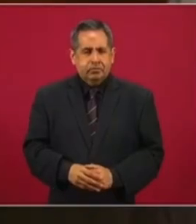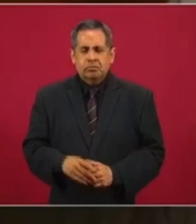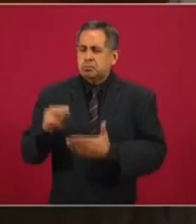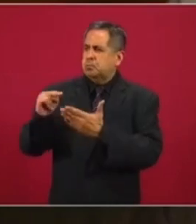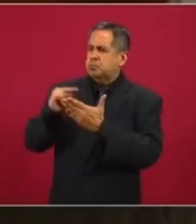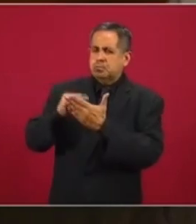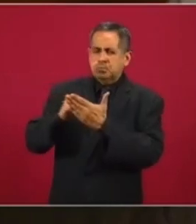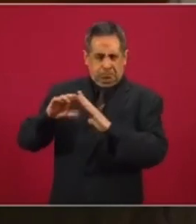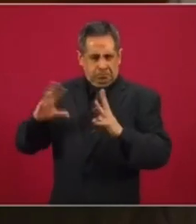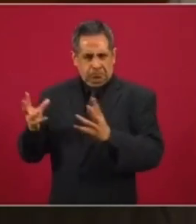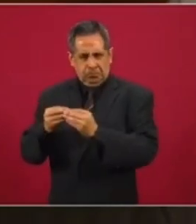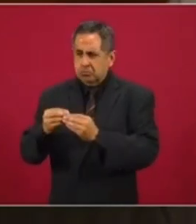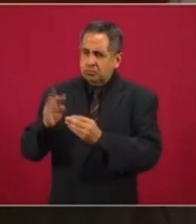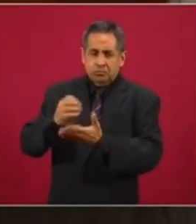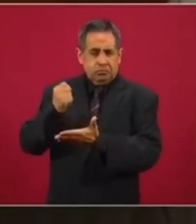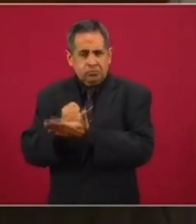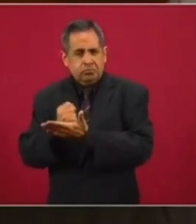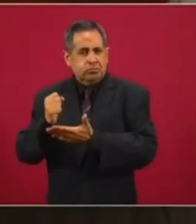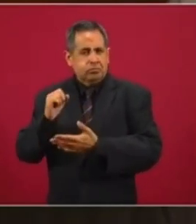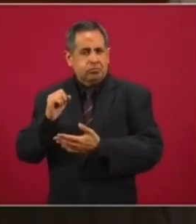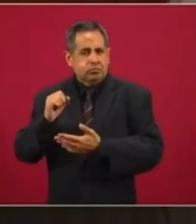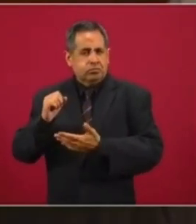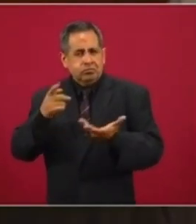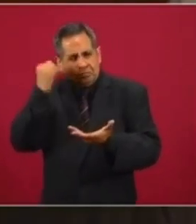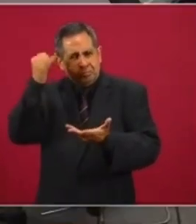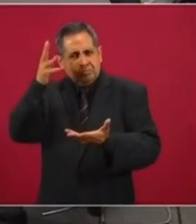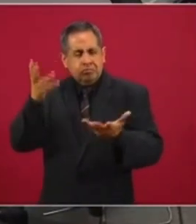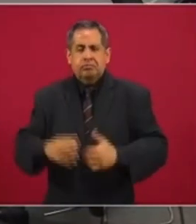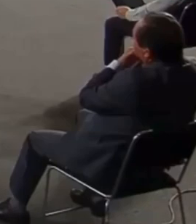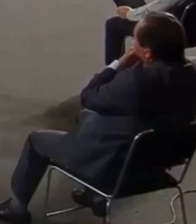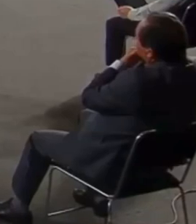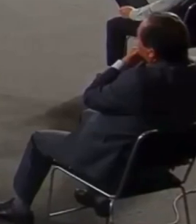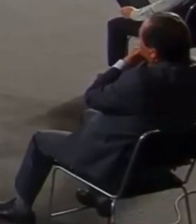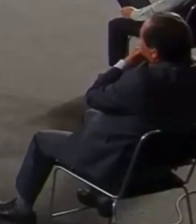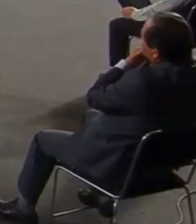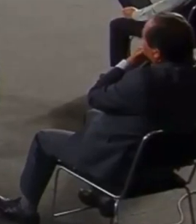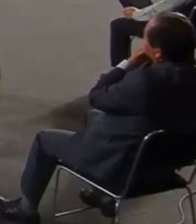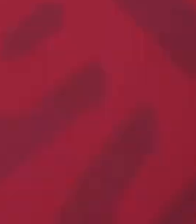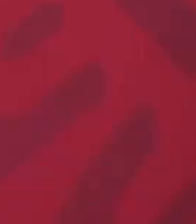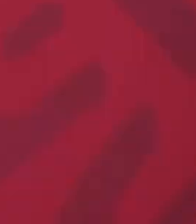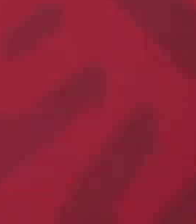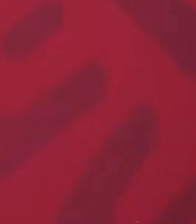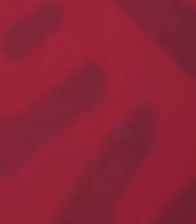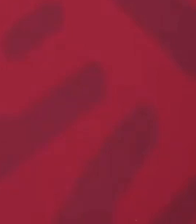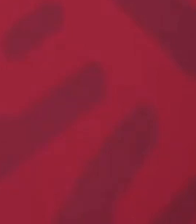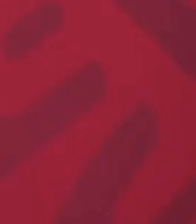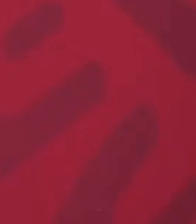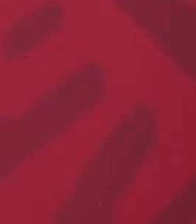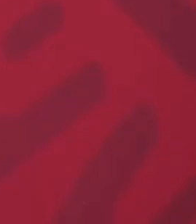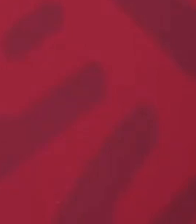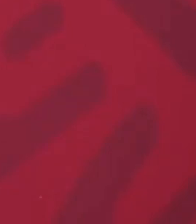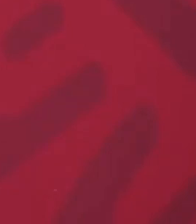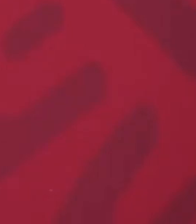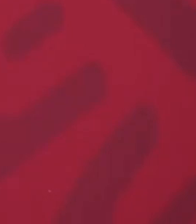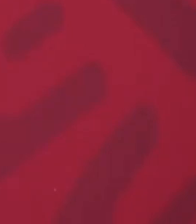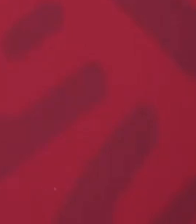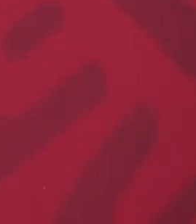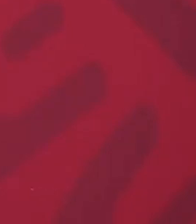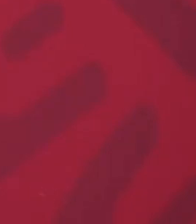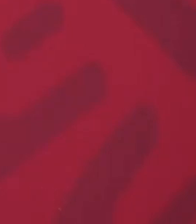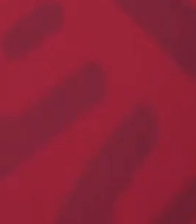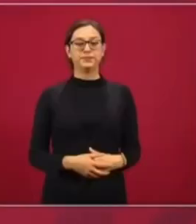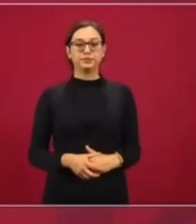con las firmas que si sean aprobadas? Pues vamos a ver qué resuelve la Suprema Corte. Tiene que resolver sobre la